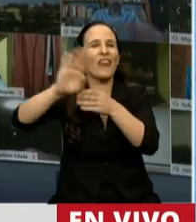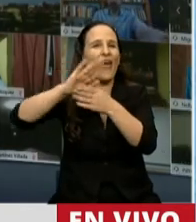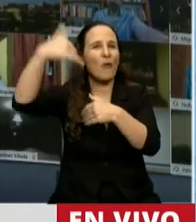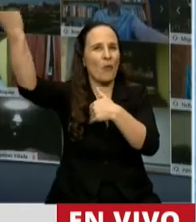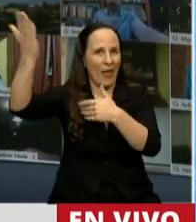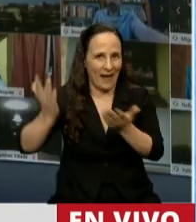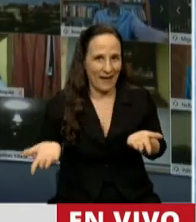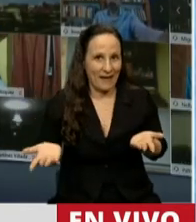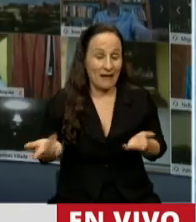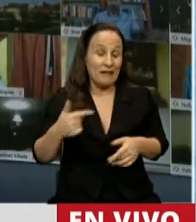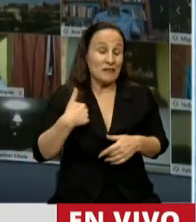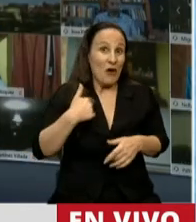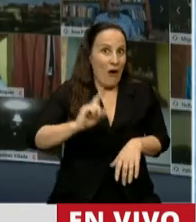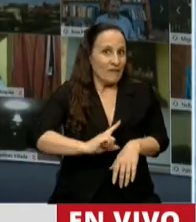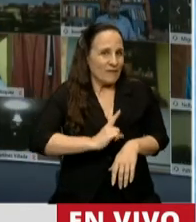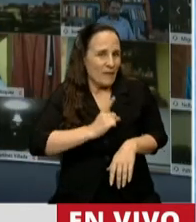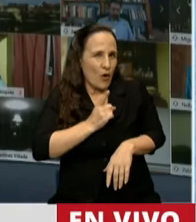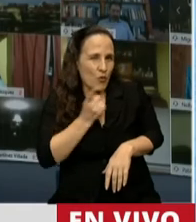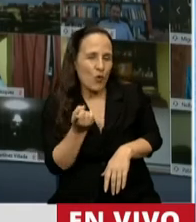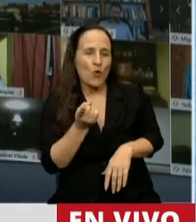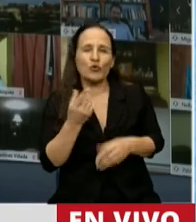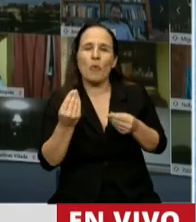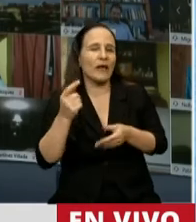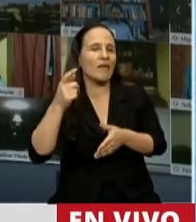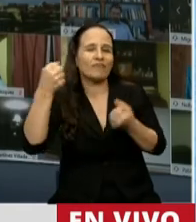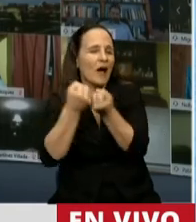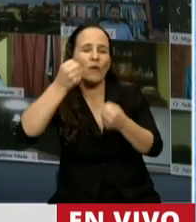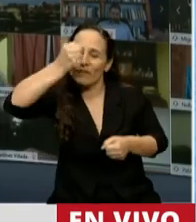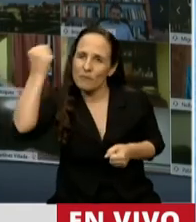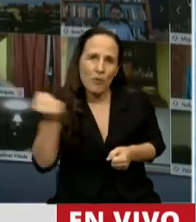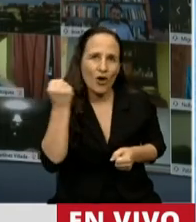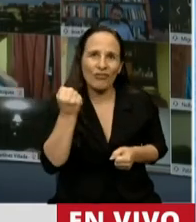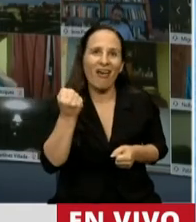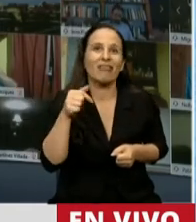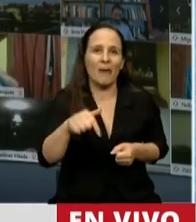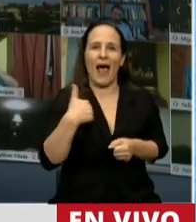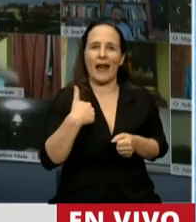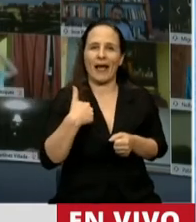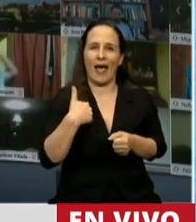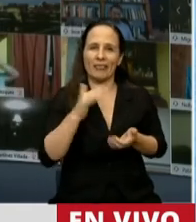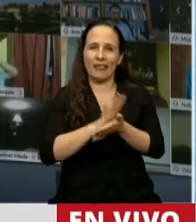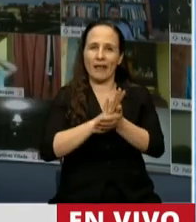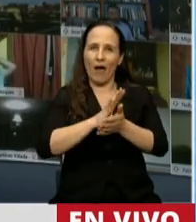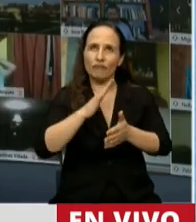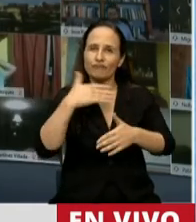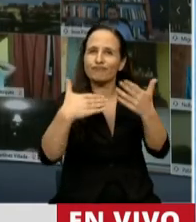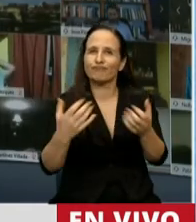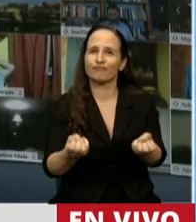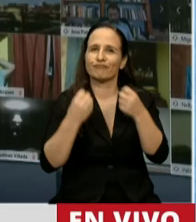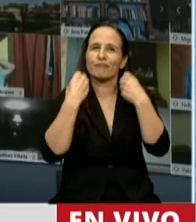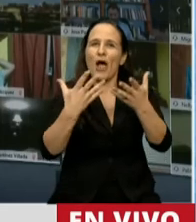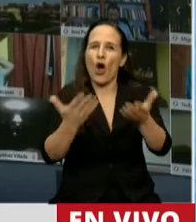Me llena de orgullo y esperanza porque es un acuerdo esencial para que nuestro país se ponga de pie. Como dijo nuestro presidente,